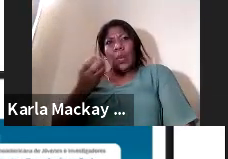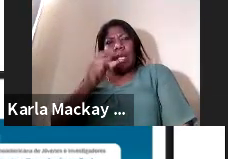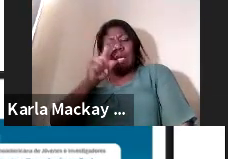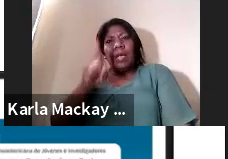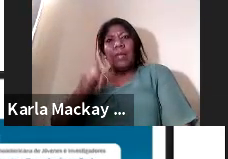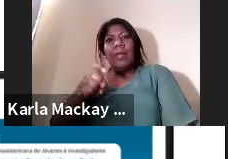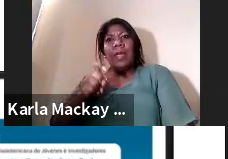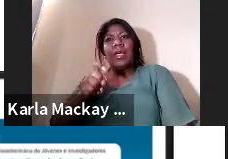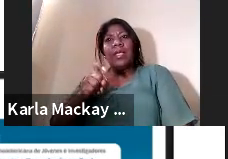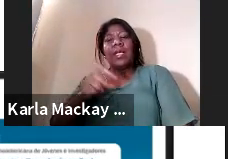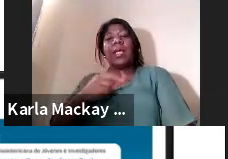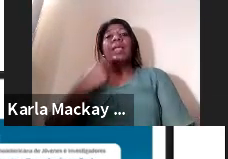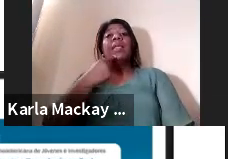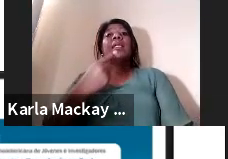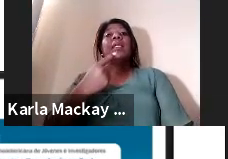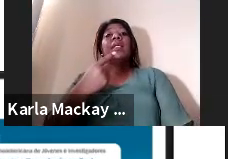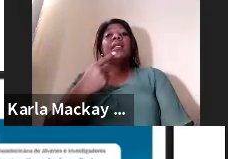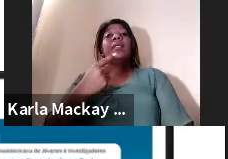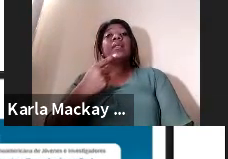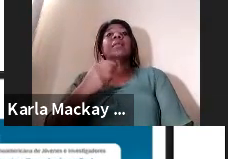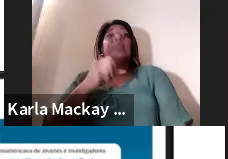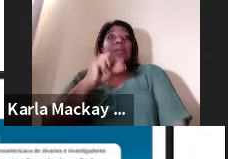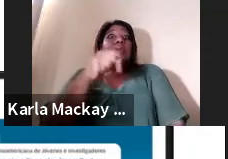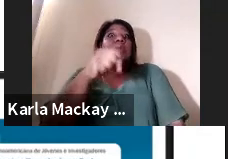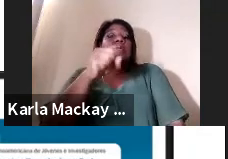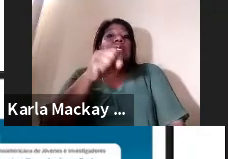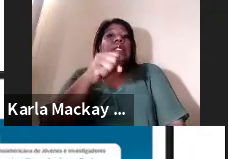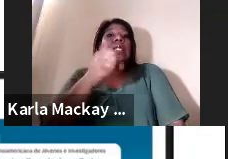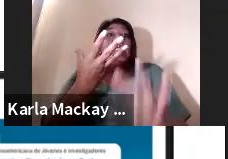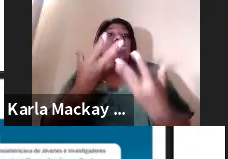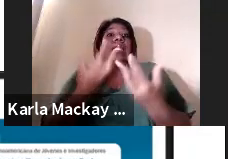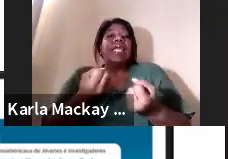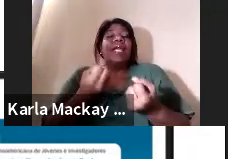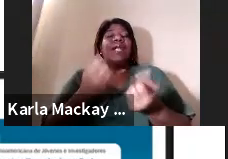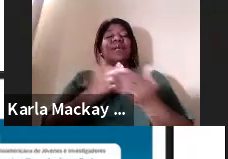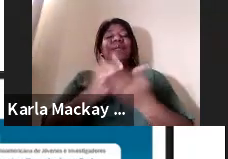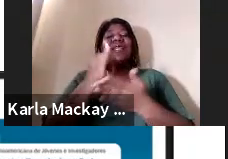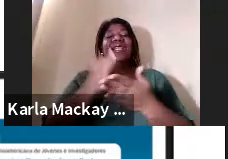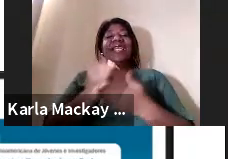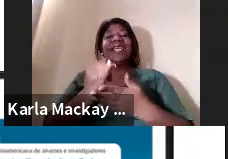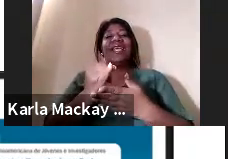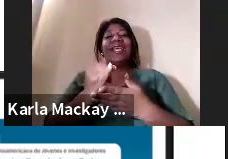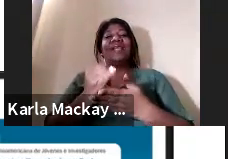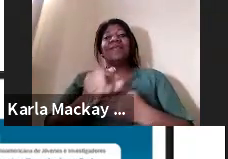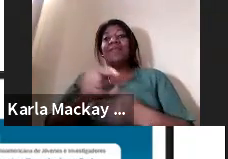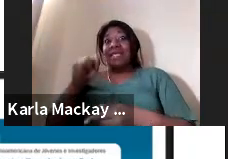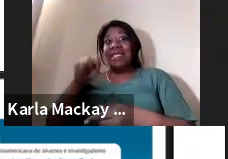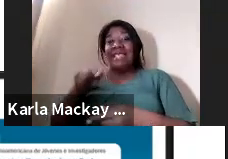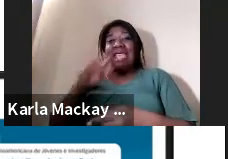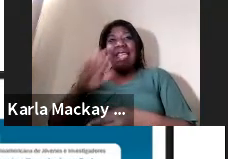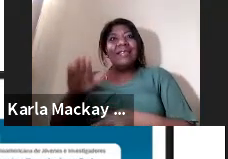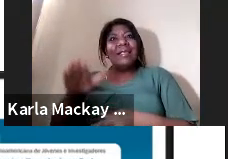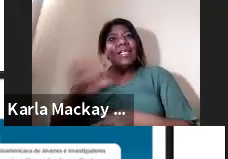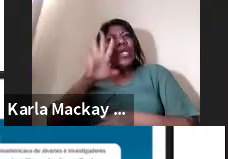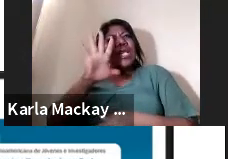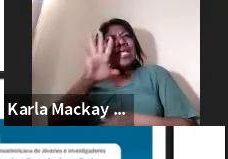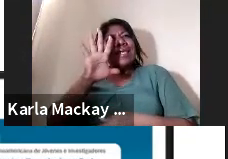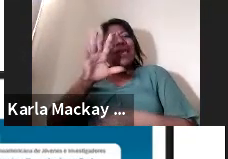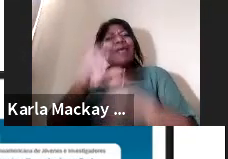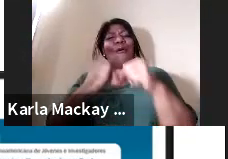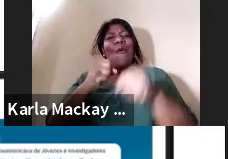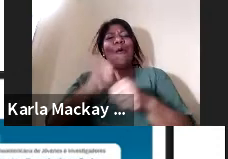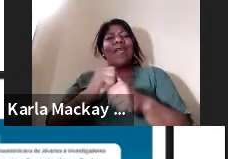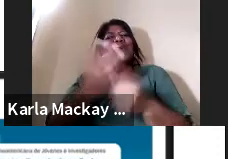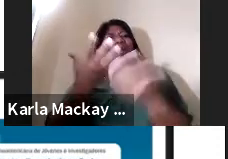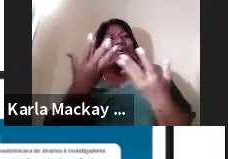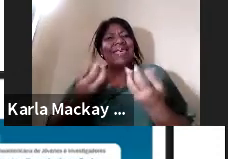él lo que me dio fue obvio si quiero investigar si él quiere investigar porque nosotros como adultos